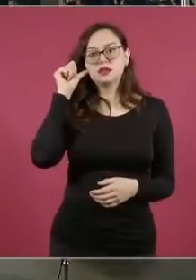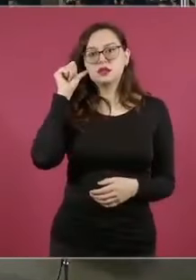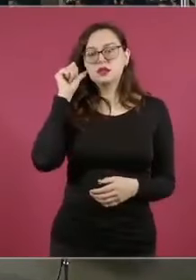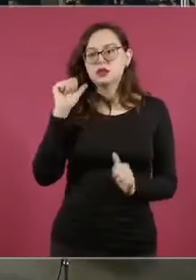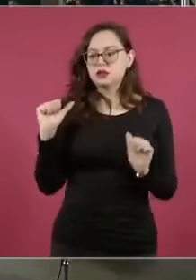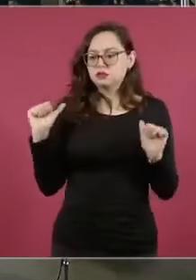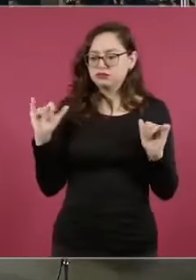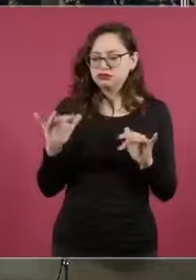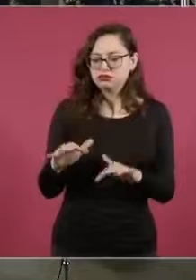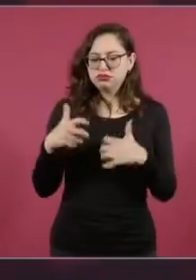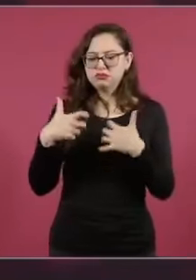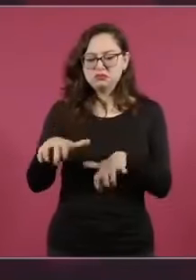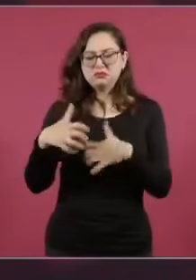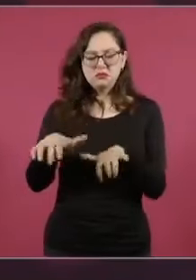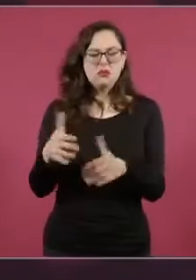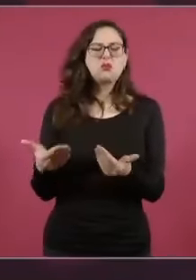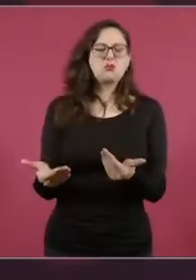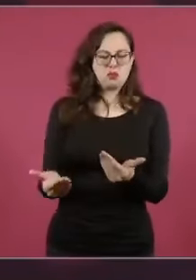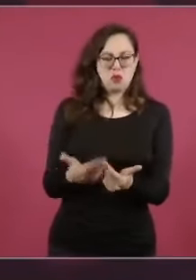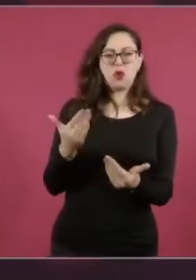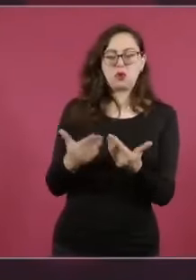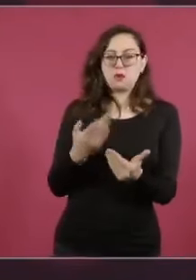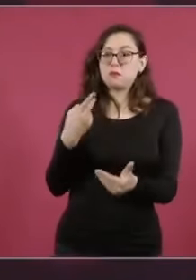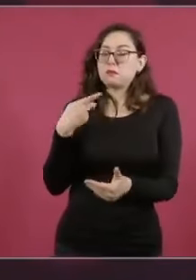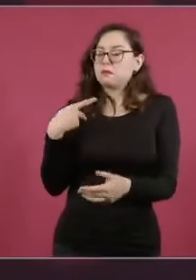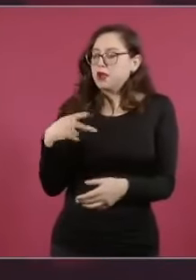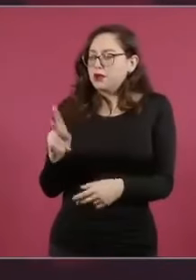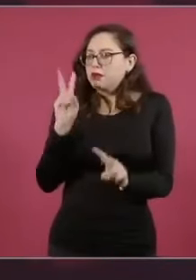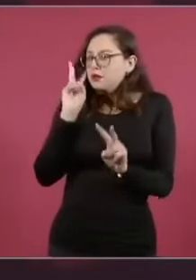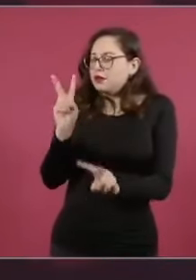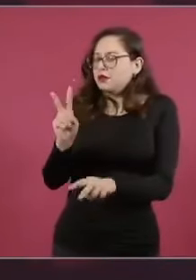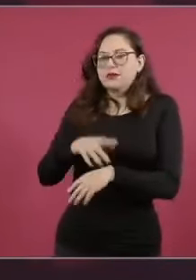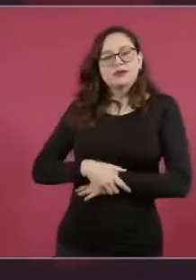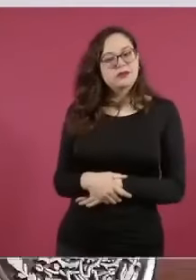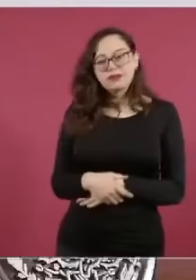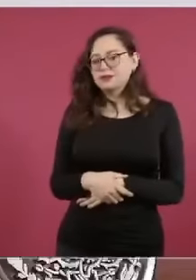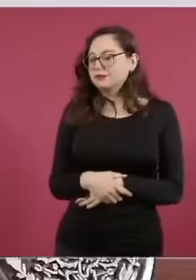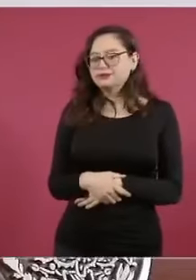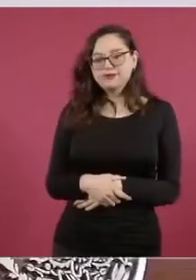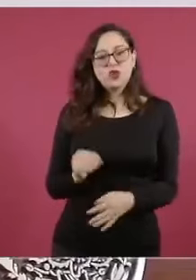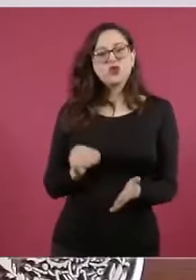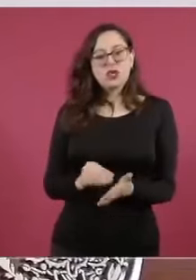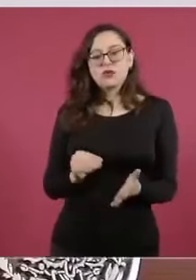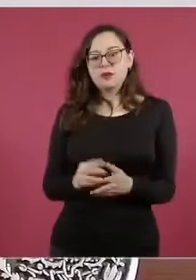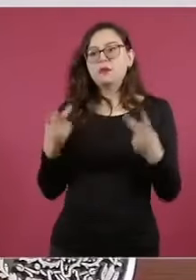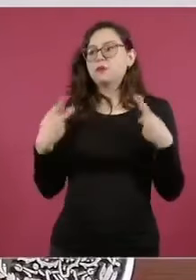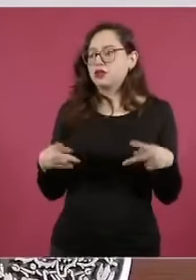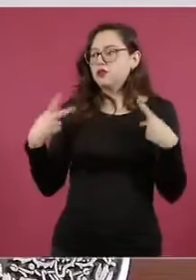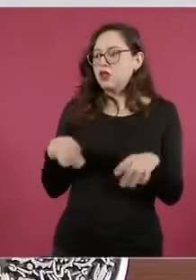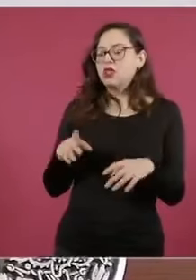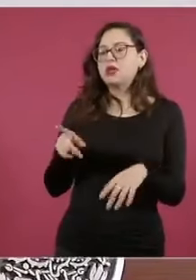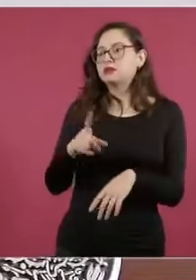a mí no me vengan con que la ley es la ley así dijo el anélido de la presidencia y ahora